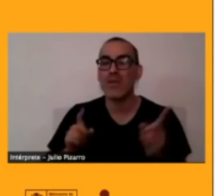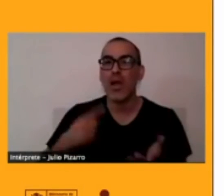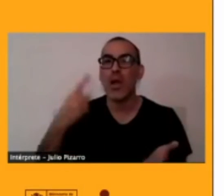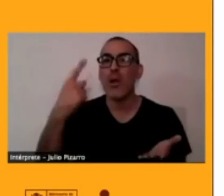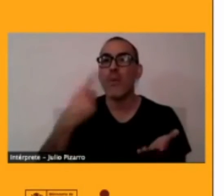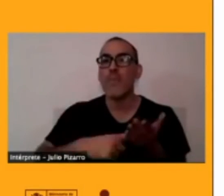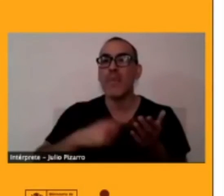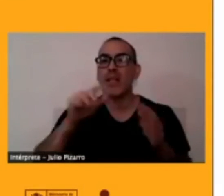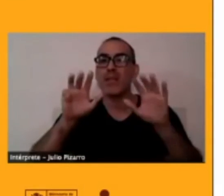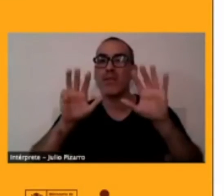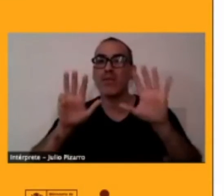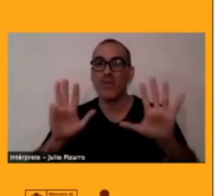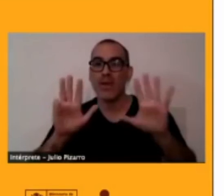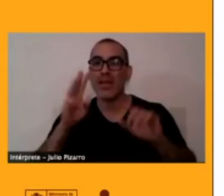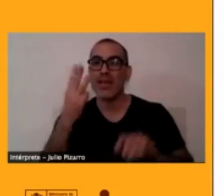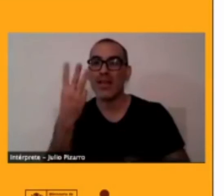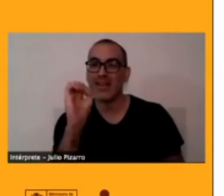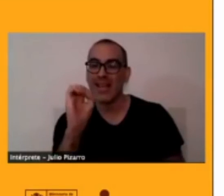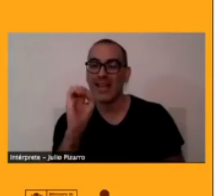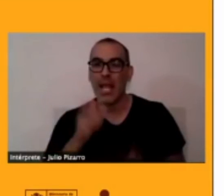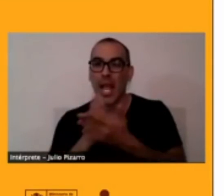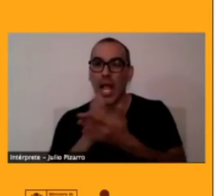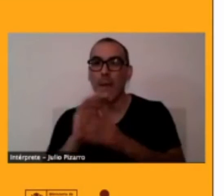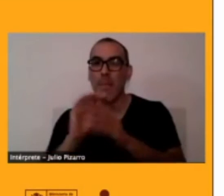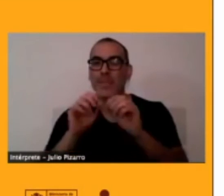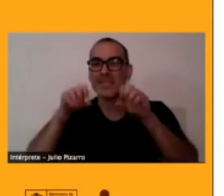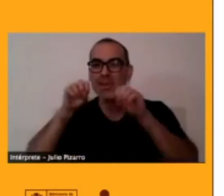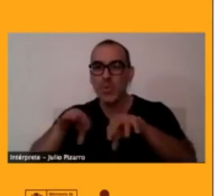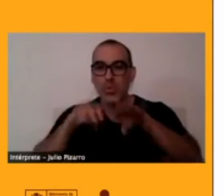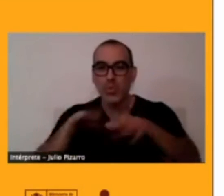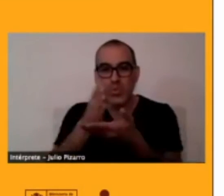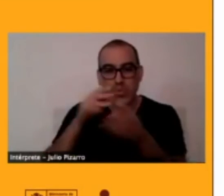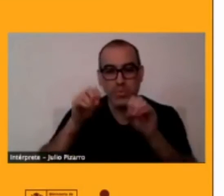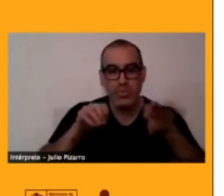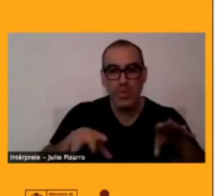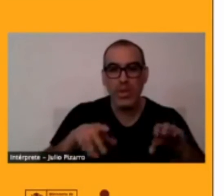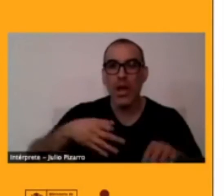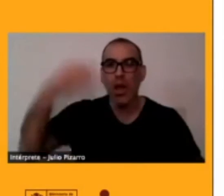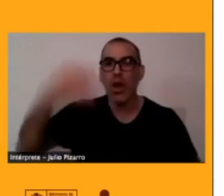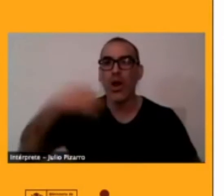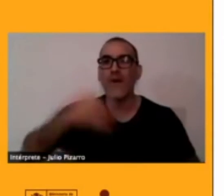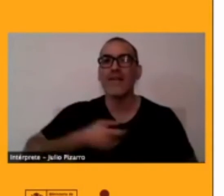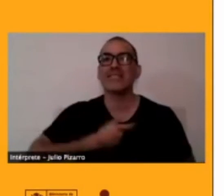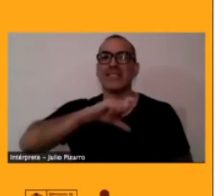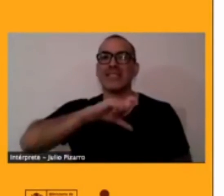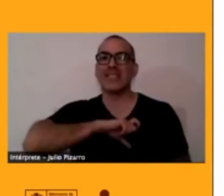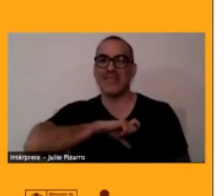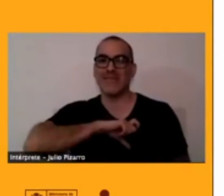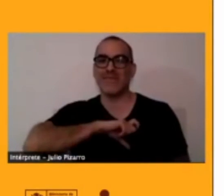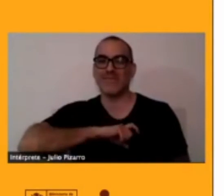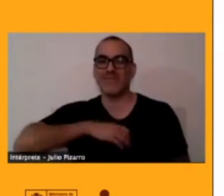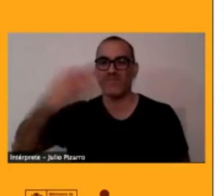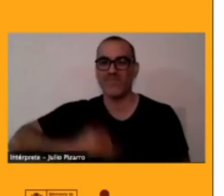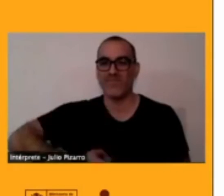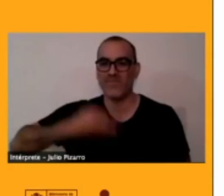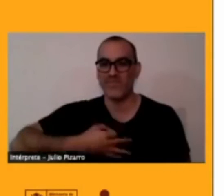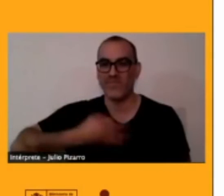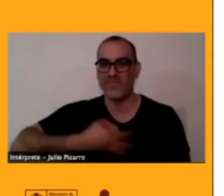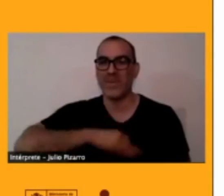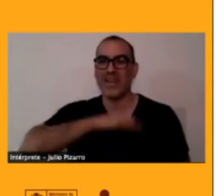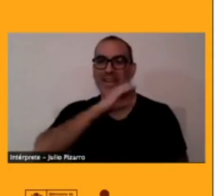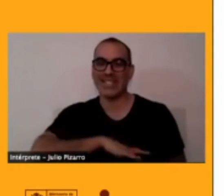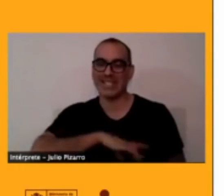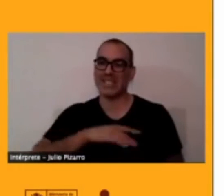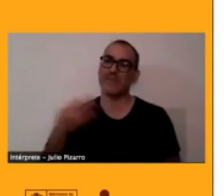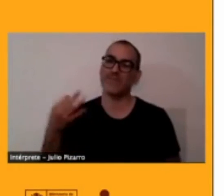empieza el sistema educacional, es en español. Y entonces, la lengua castellana, el español, quedó como lengua de facto en el territorio chileno y en el